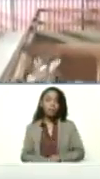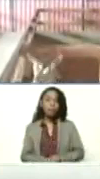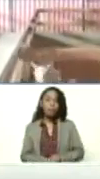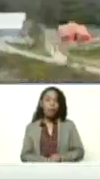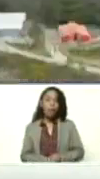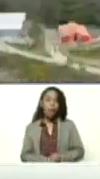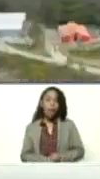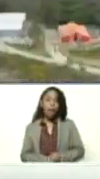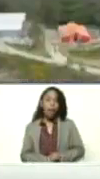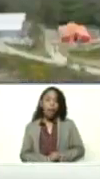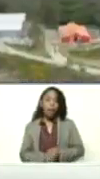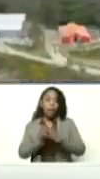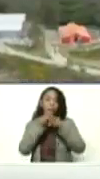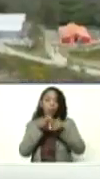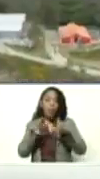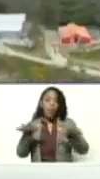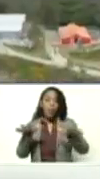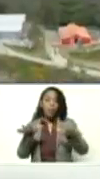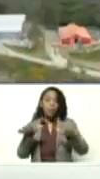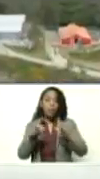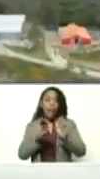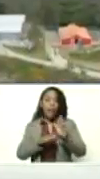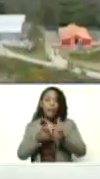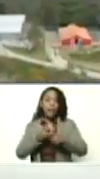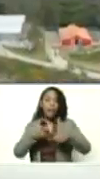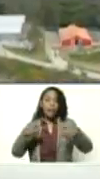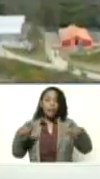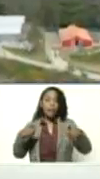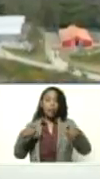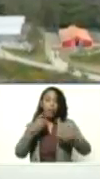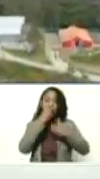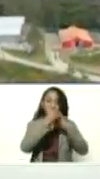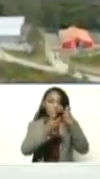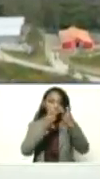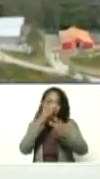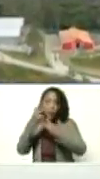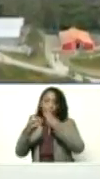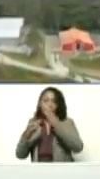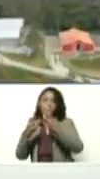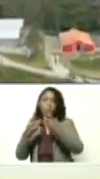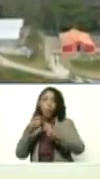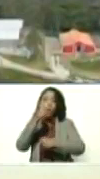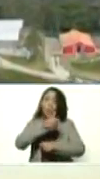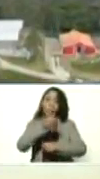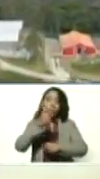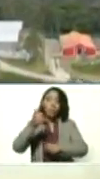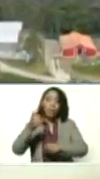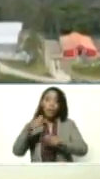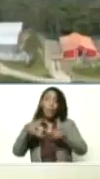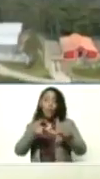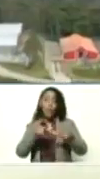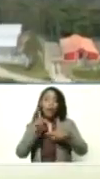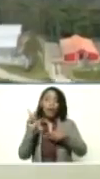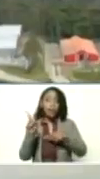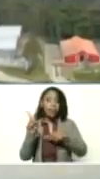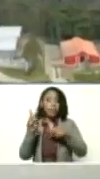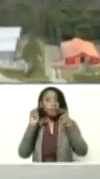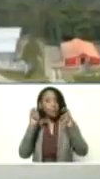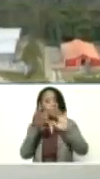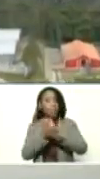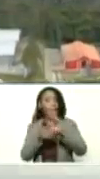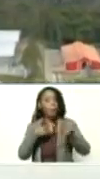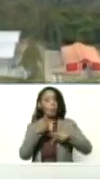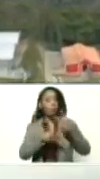expansión del crecimiento del turismo bueno en cada sector hay subsectores en el caso de la